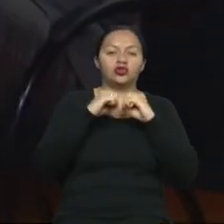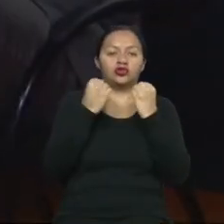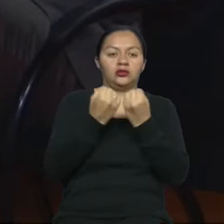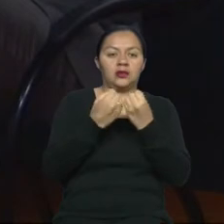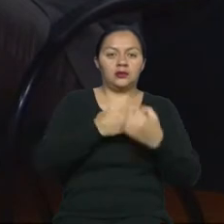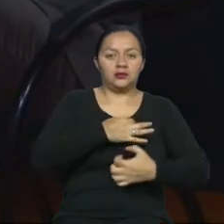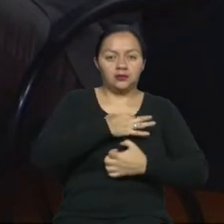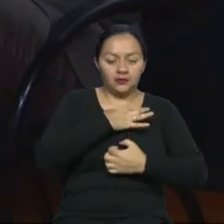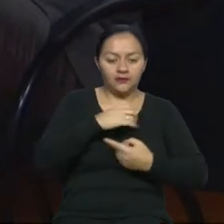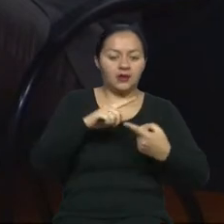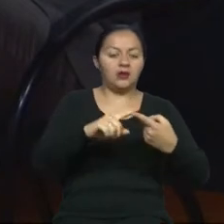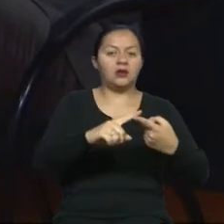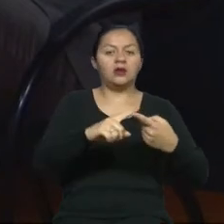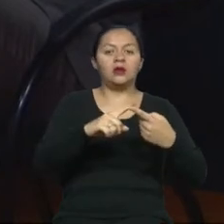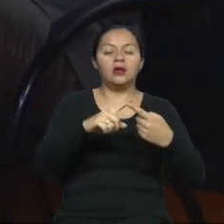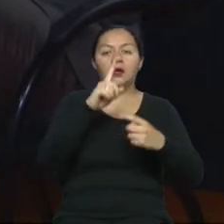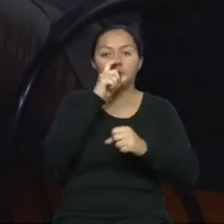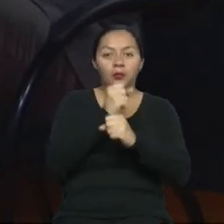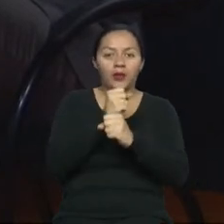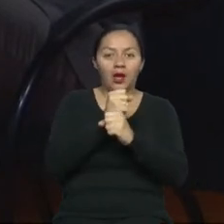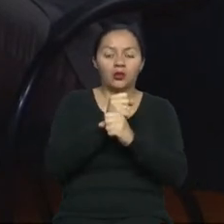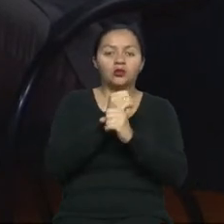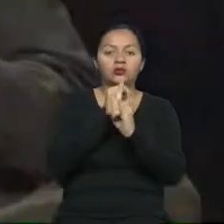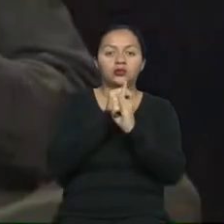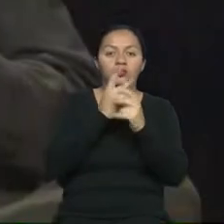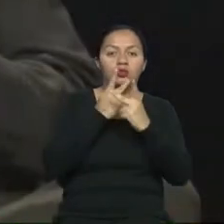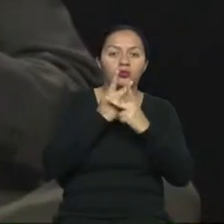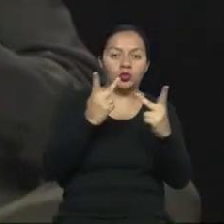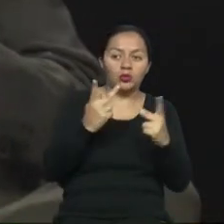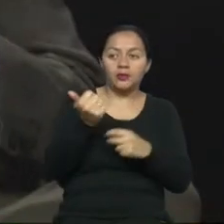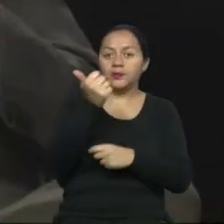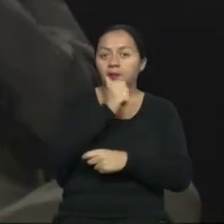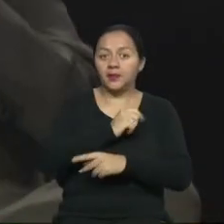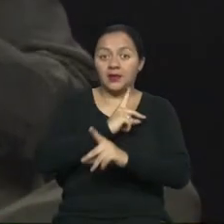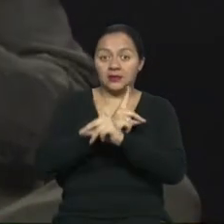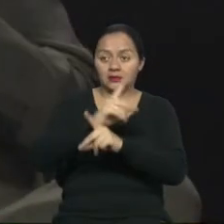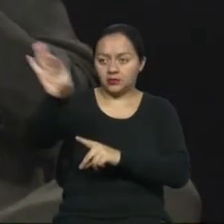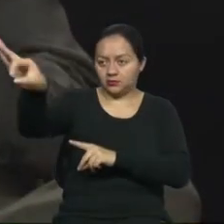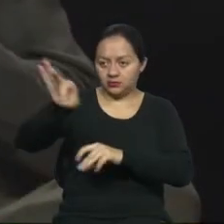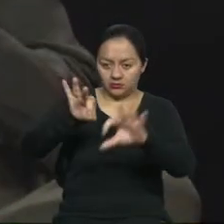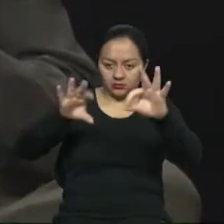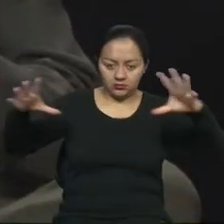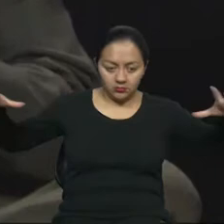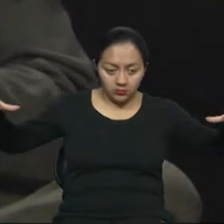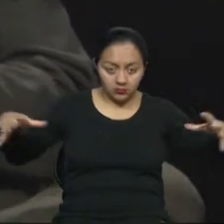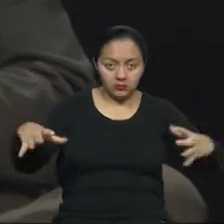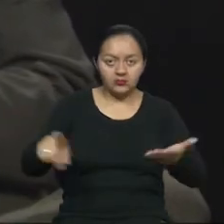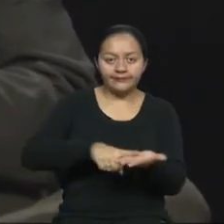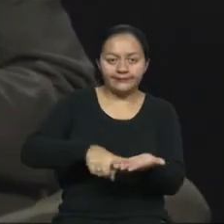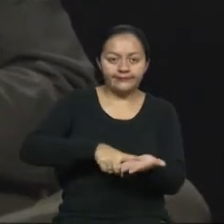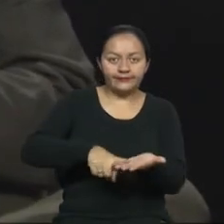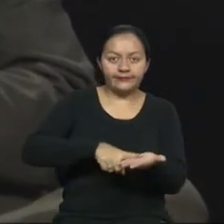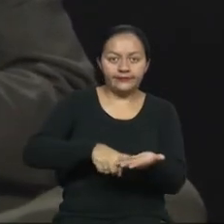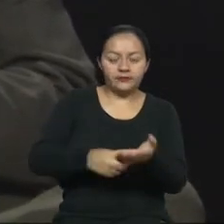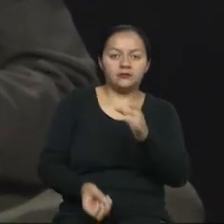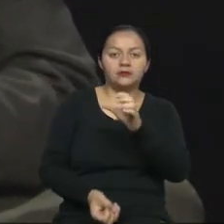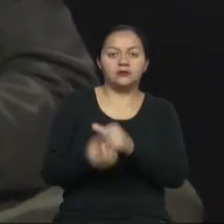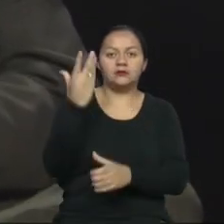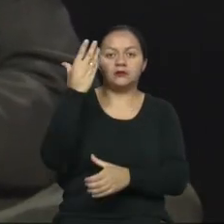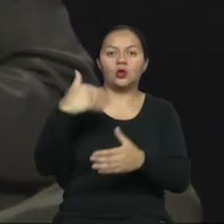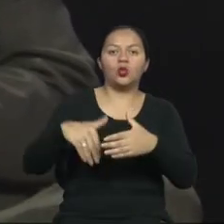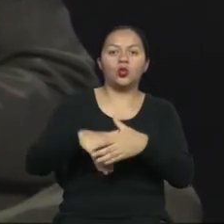funcionarios de instituciones públicas, privadas y obviamente personas con discapacidad, identificamos la necesidad de crear nuevas normas.